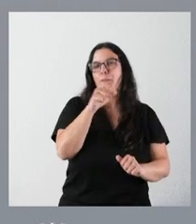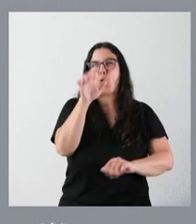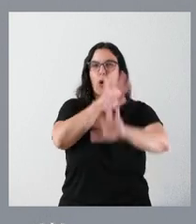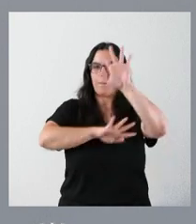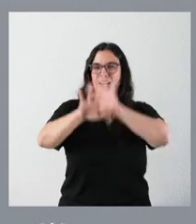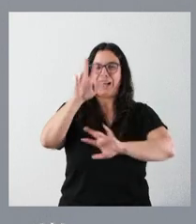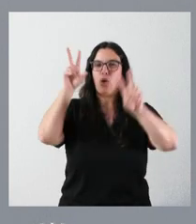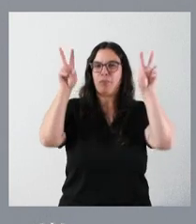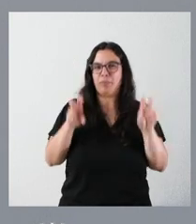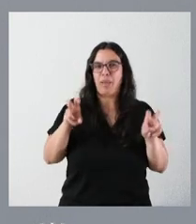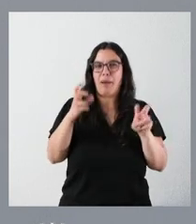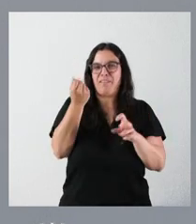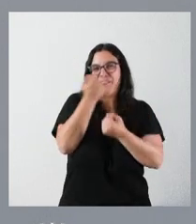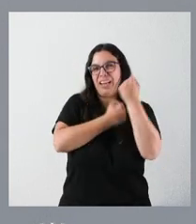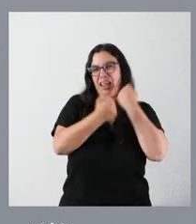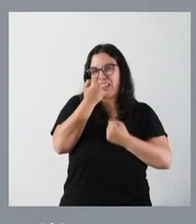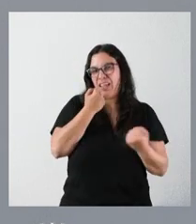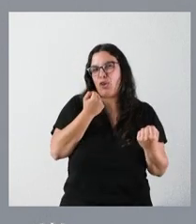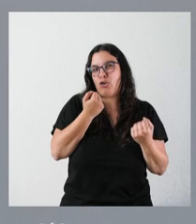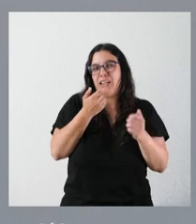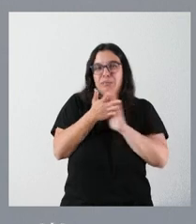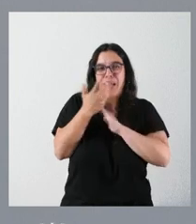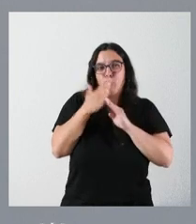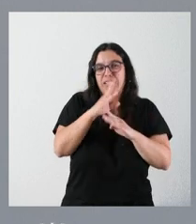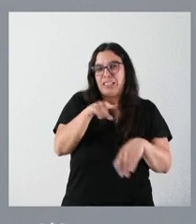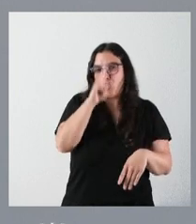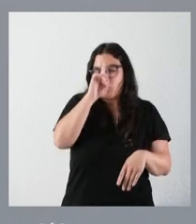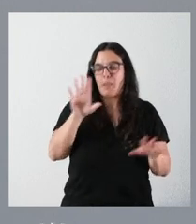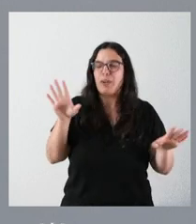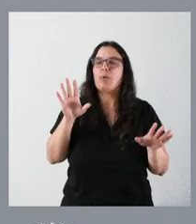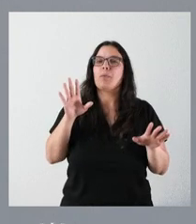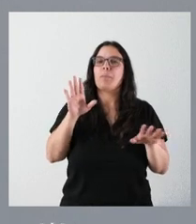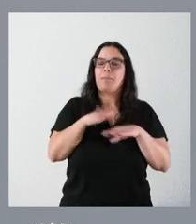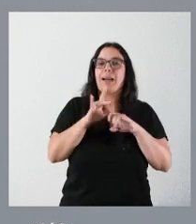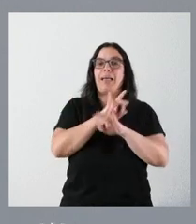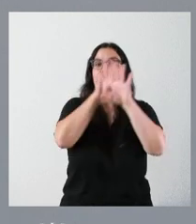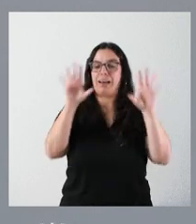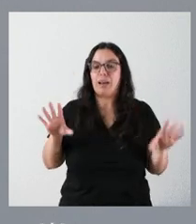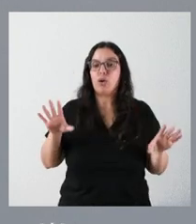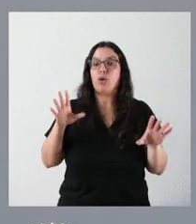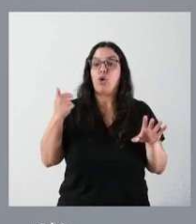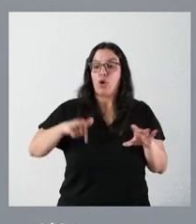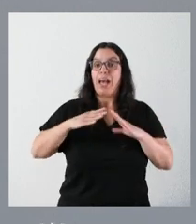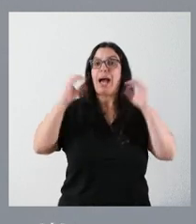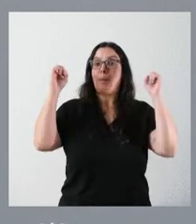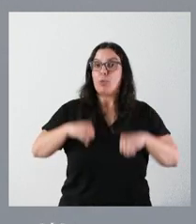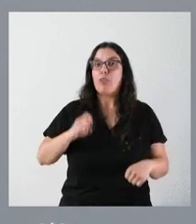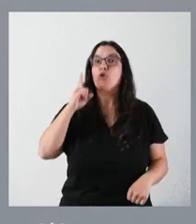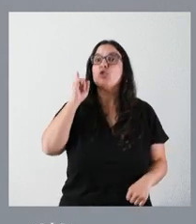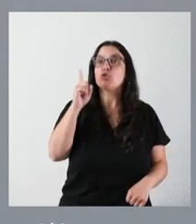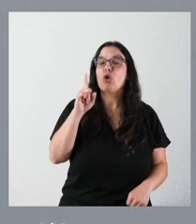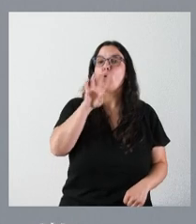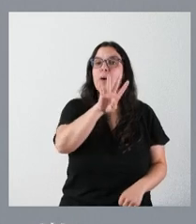el punto de vista financiero, no sé si la explicación es suficiente, pero siempre en entendido de dar cuenta de que lo que hemos aprobado hoy estrictamente son los